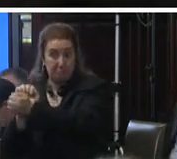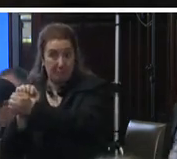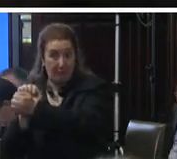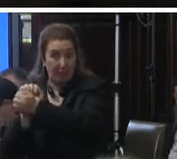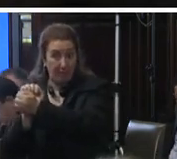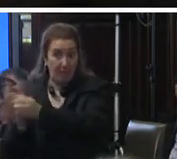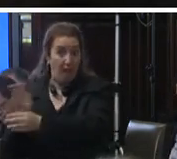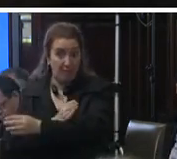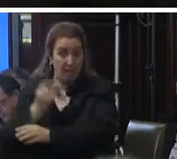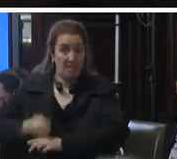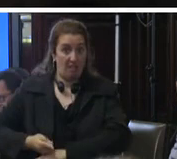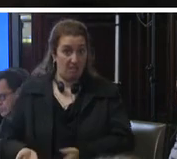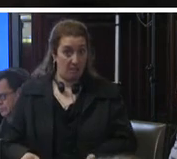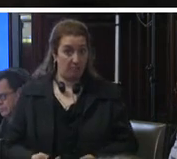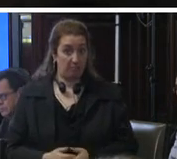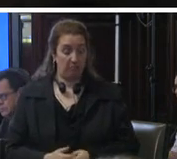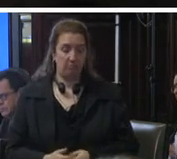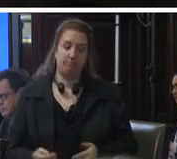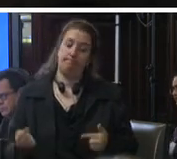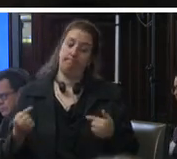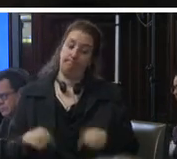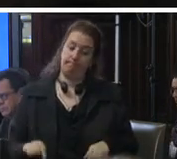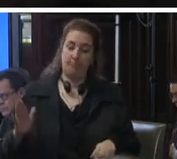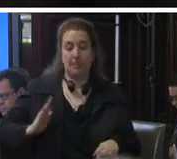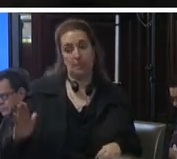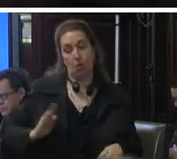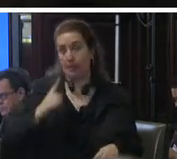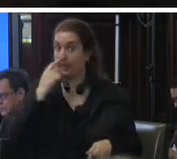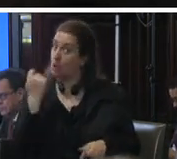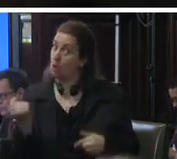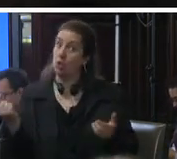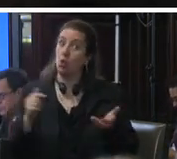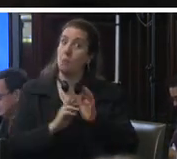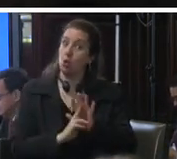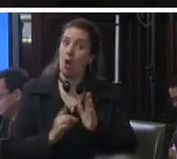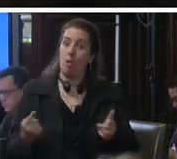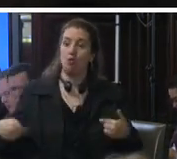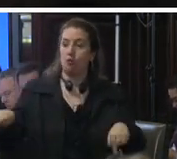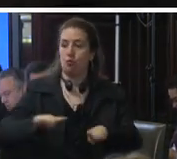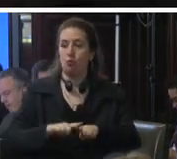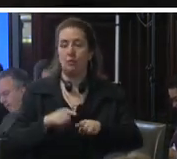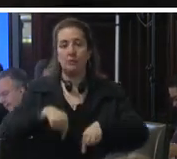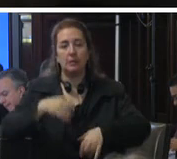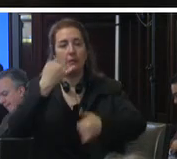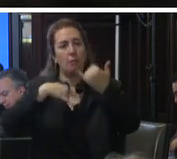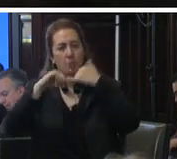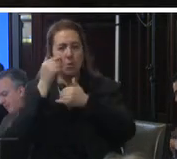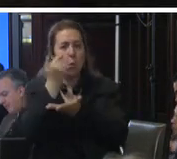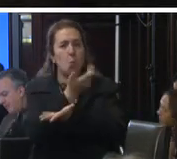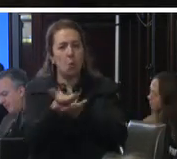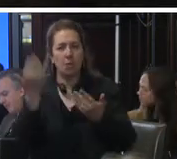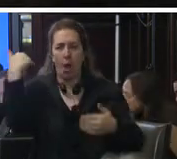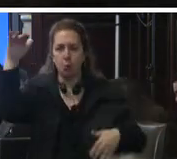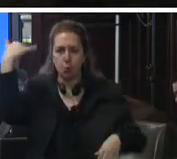cautelar señoras y señores comisionados esta información da muestra de que las autoridades